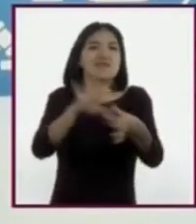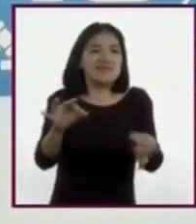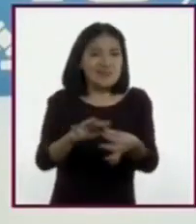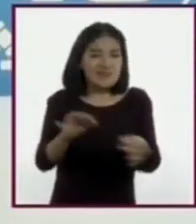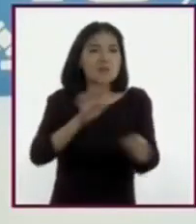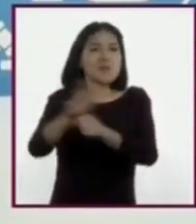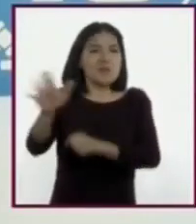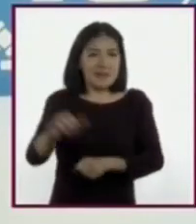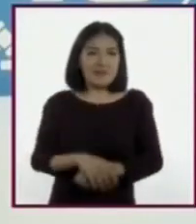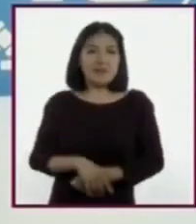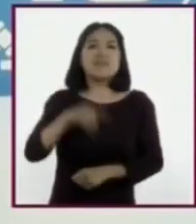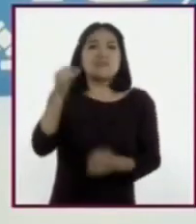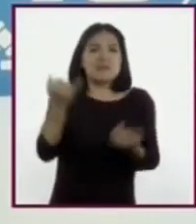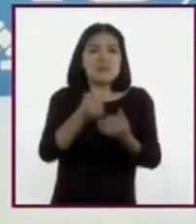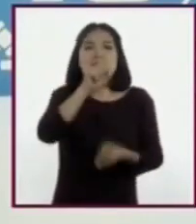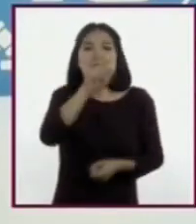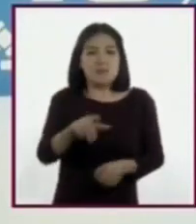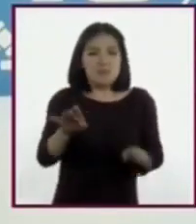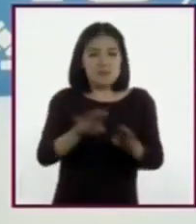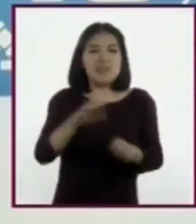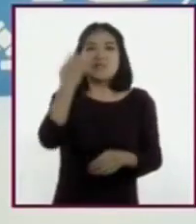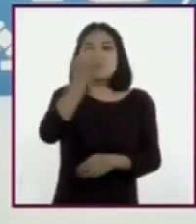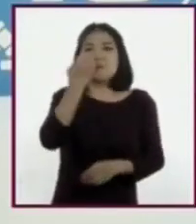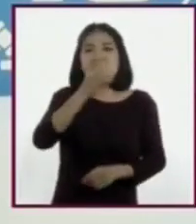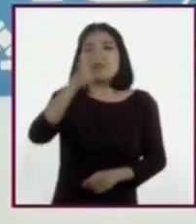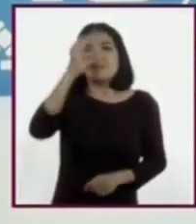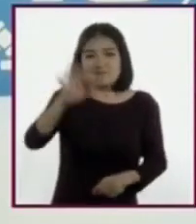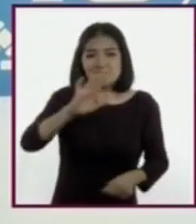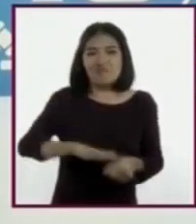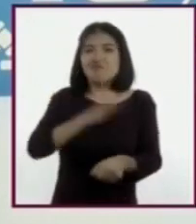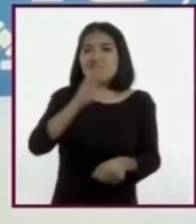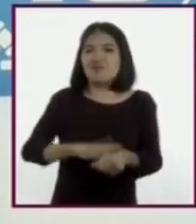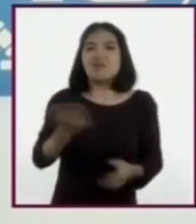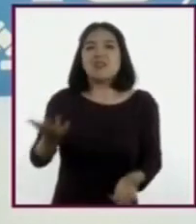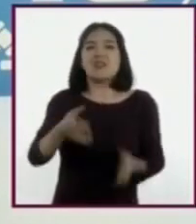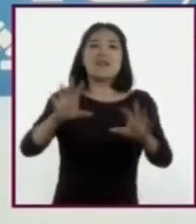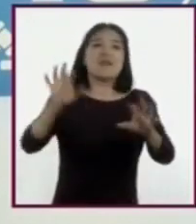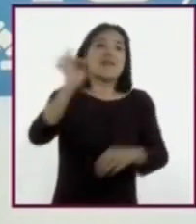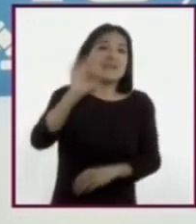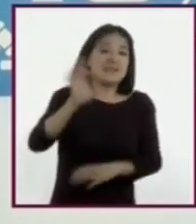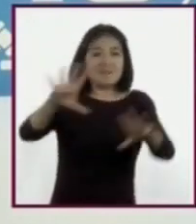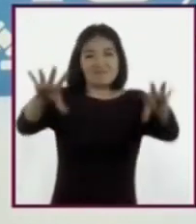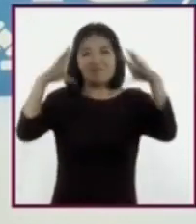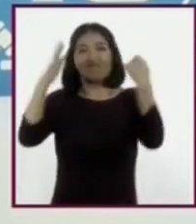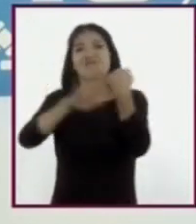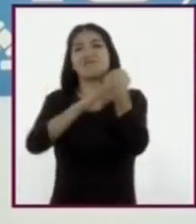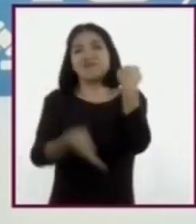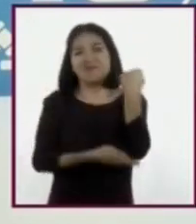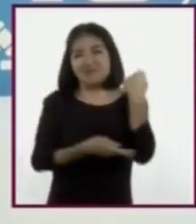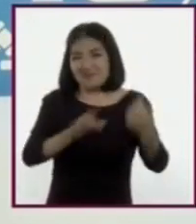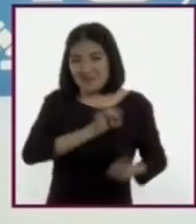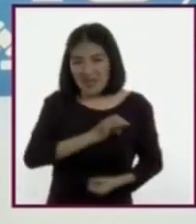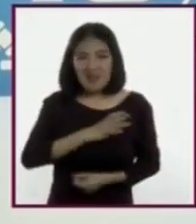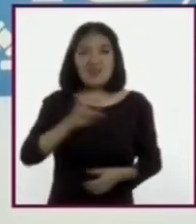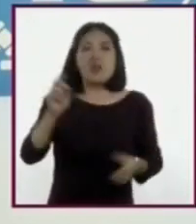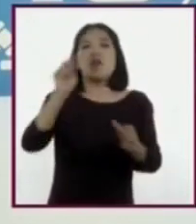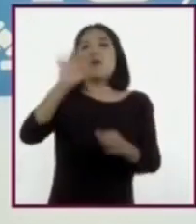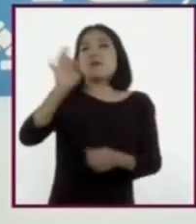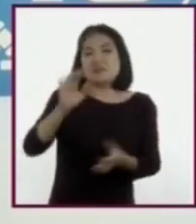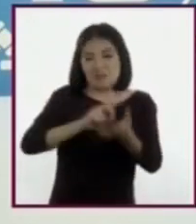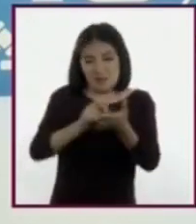También, expresaron su temor a no concluir sus estudios, a un embarazo temprano, a caer en las adicciones,